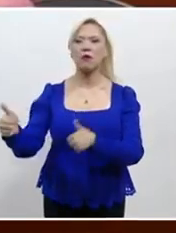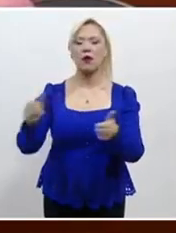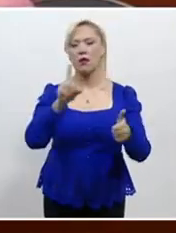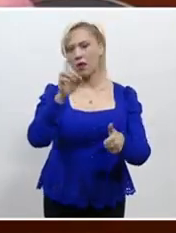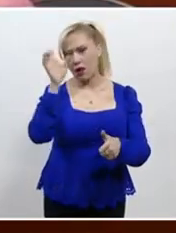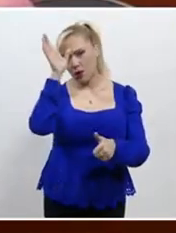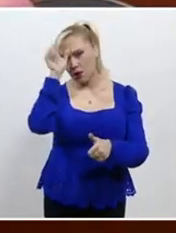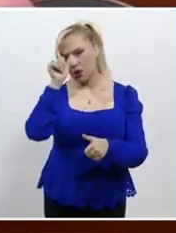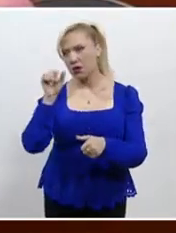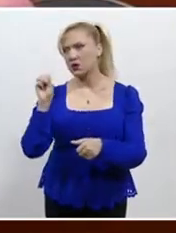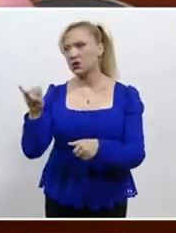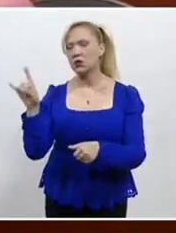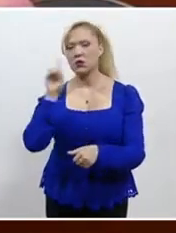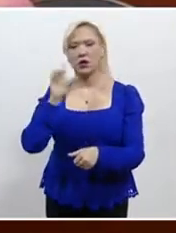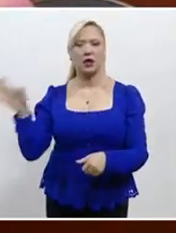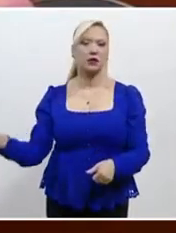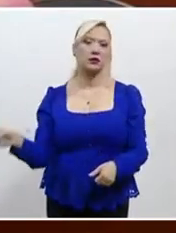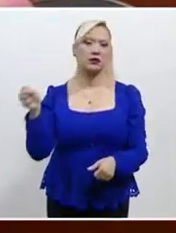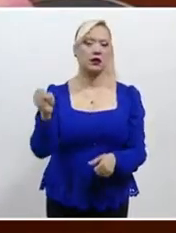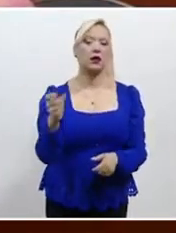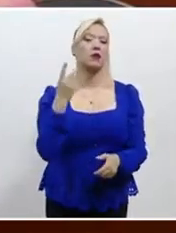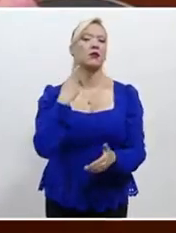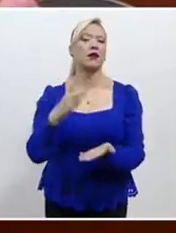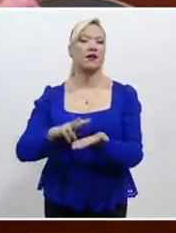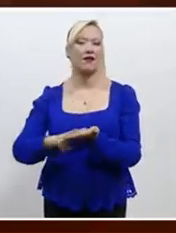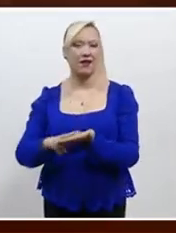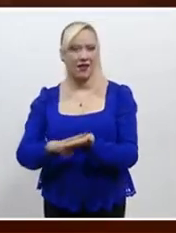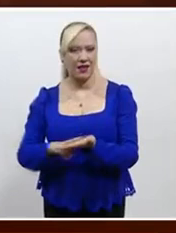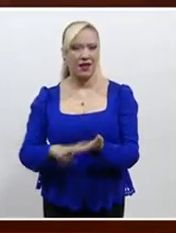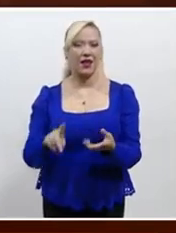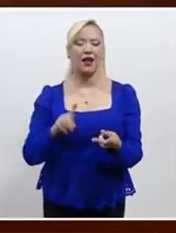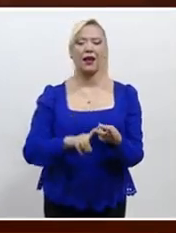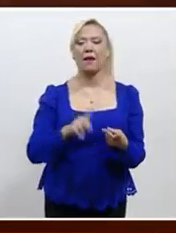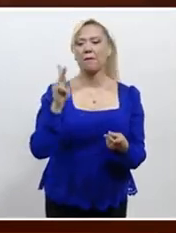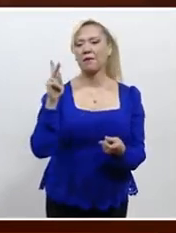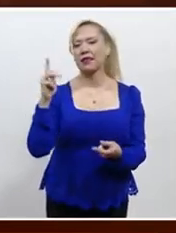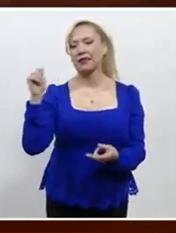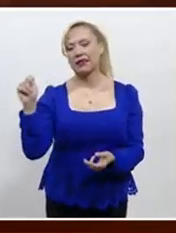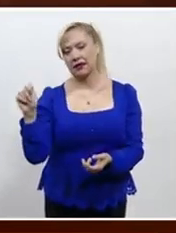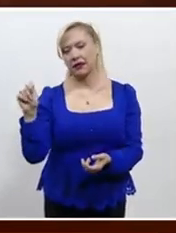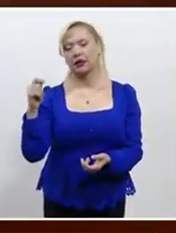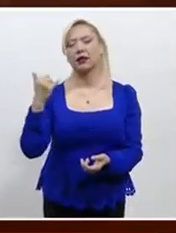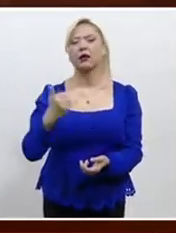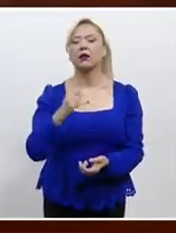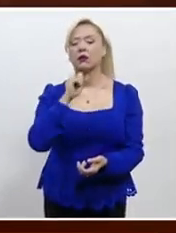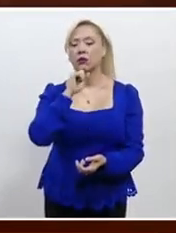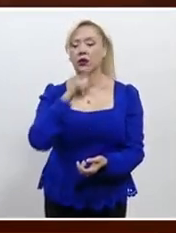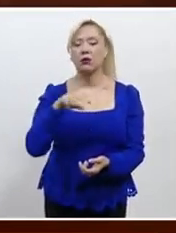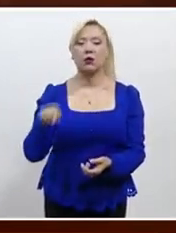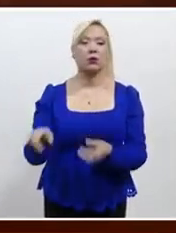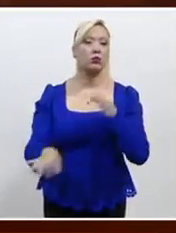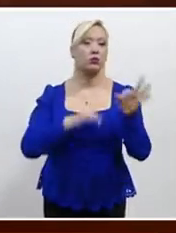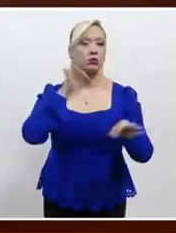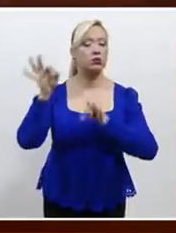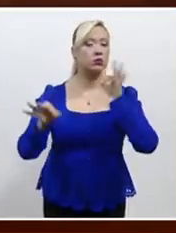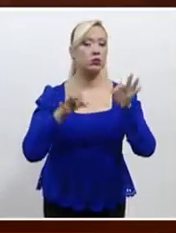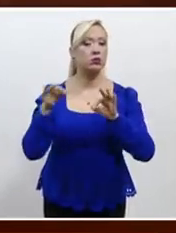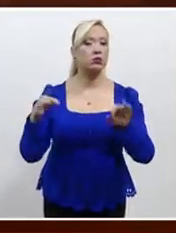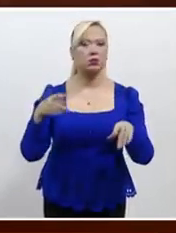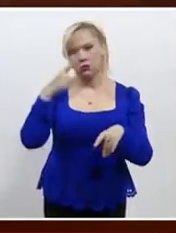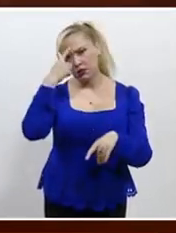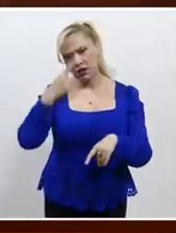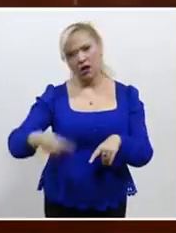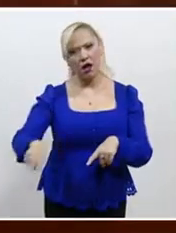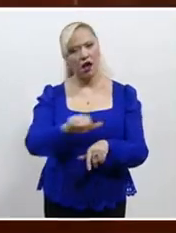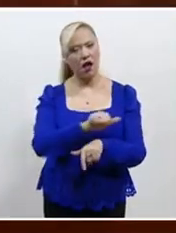candidatura común con los partidos Verde Ecologista de México y del Trabajo. Además, el promocional estaba dirigido a